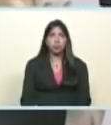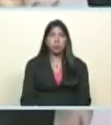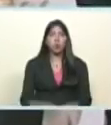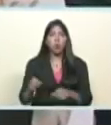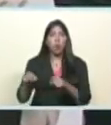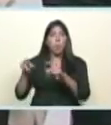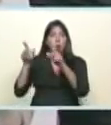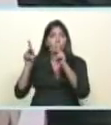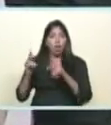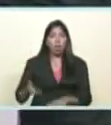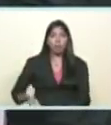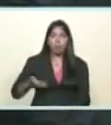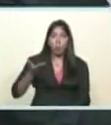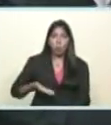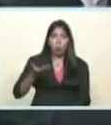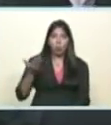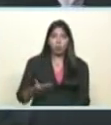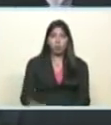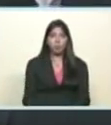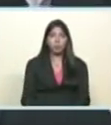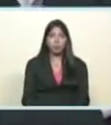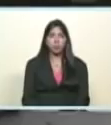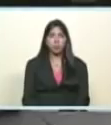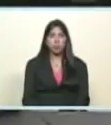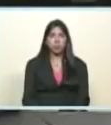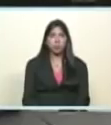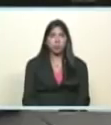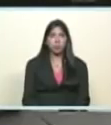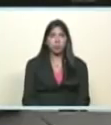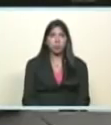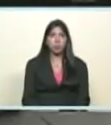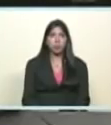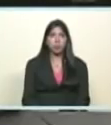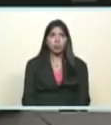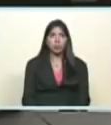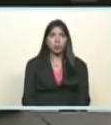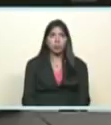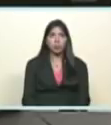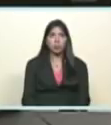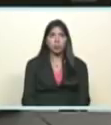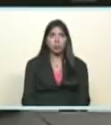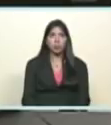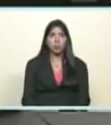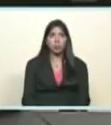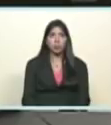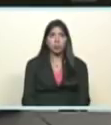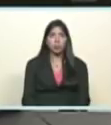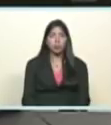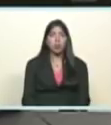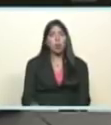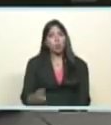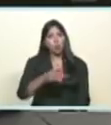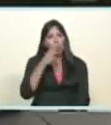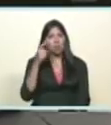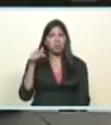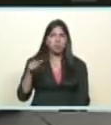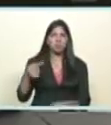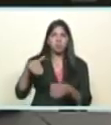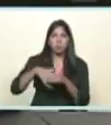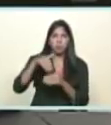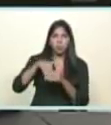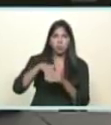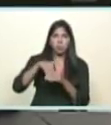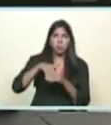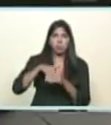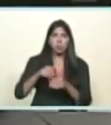para tomar retomar y revitalizar en una nueva dinámica política electoral el proyecto de